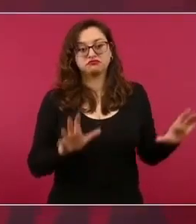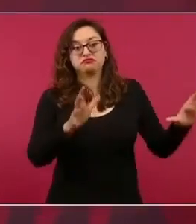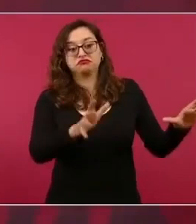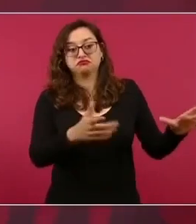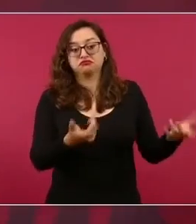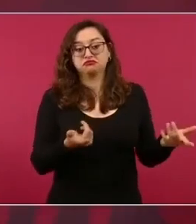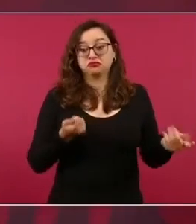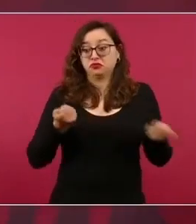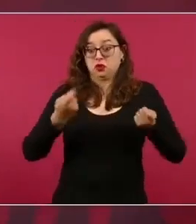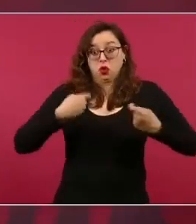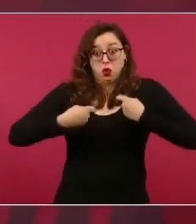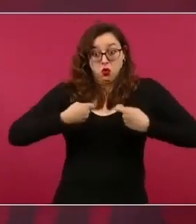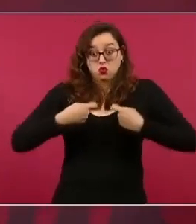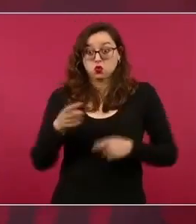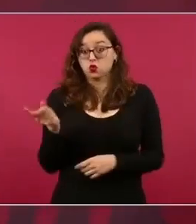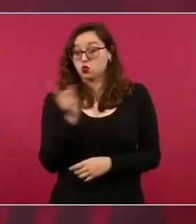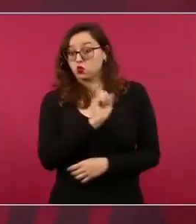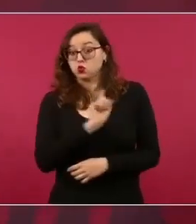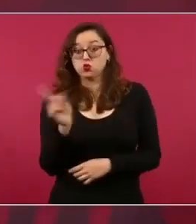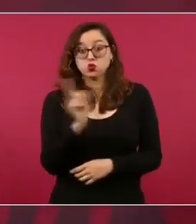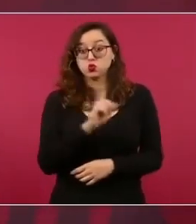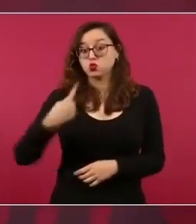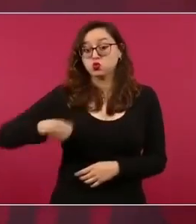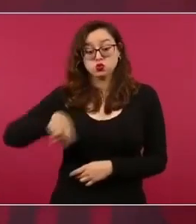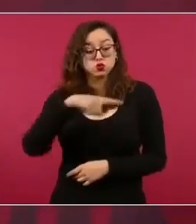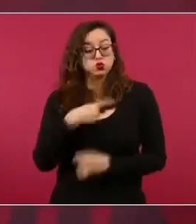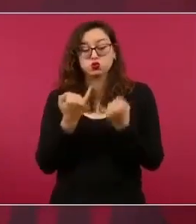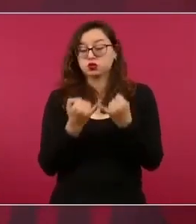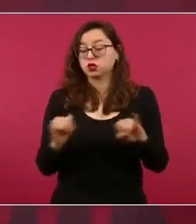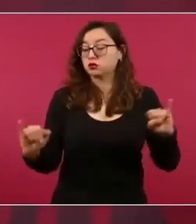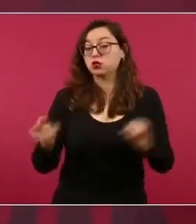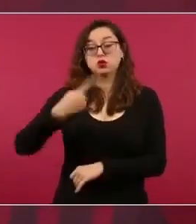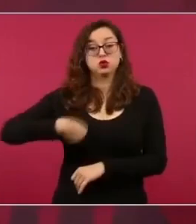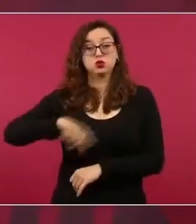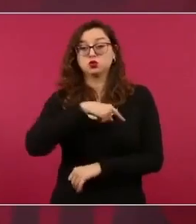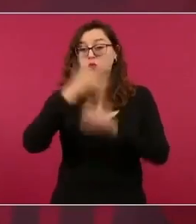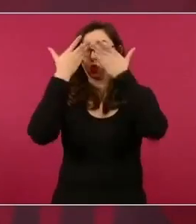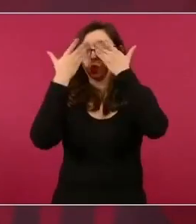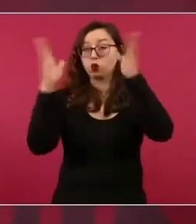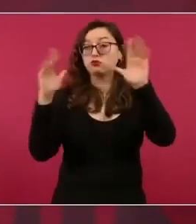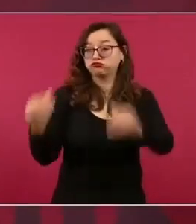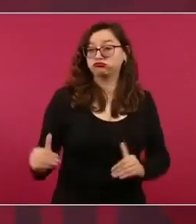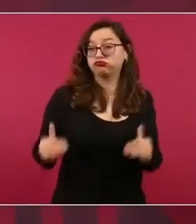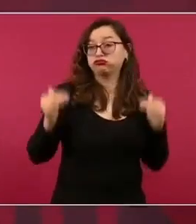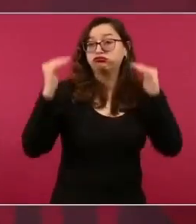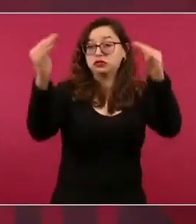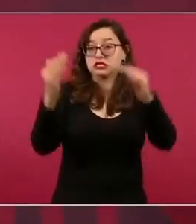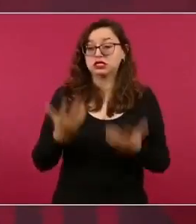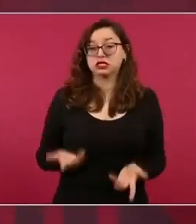o eran progresistas, eran de avanzada, eran de izquierda,